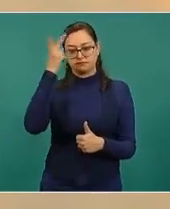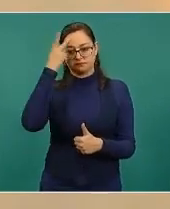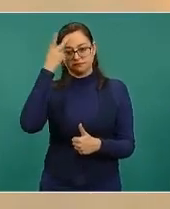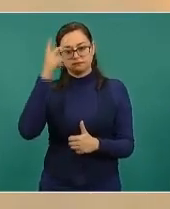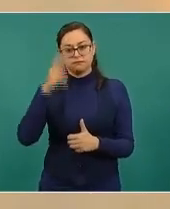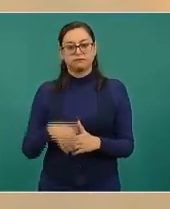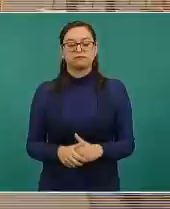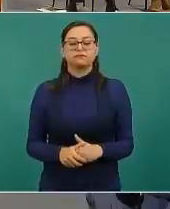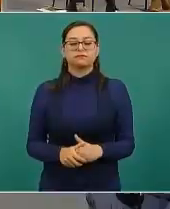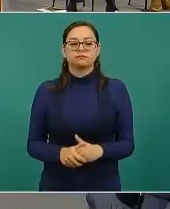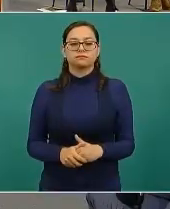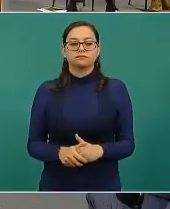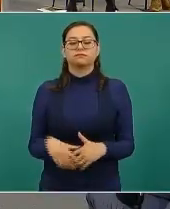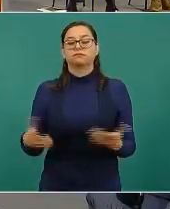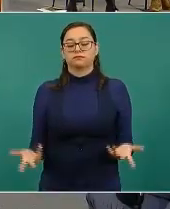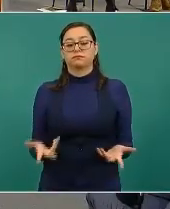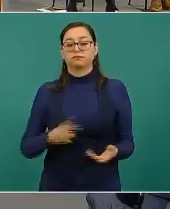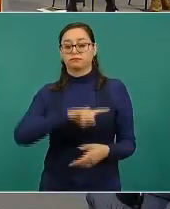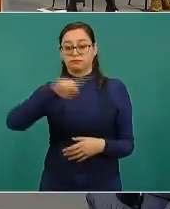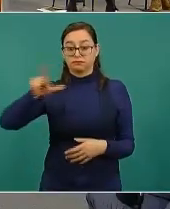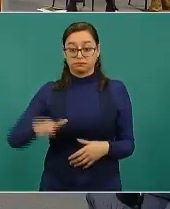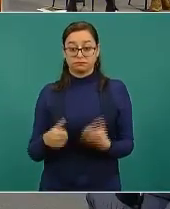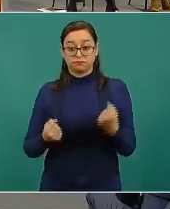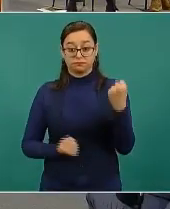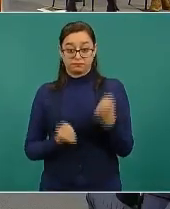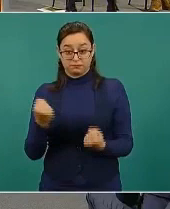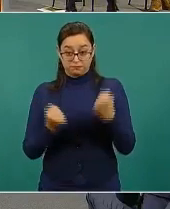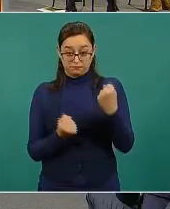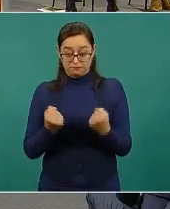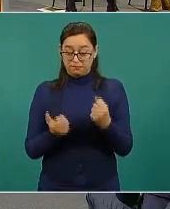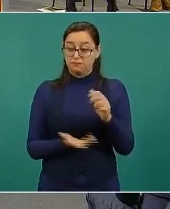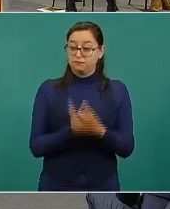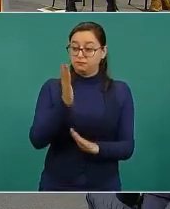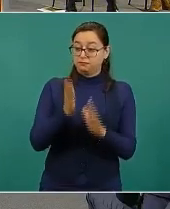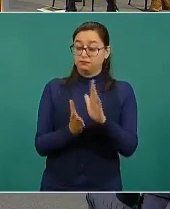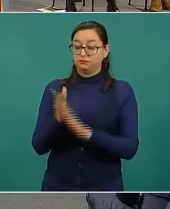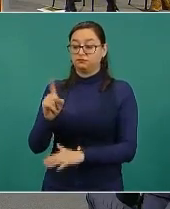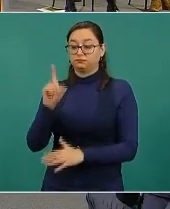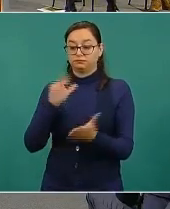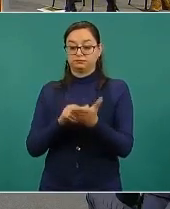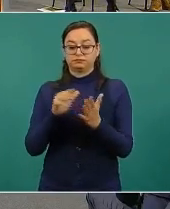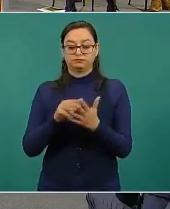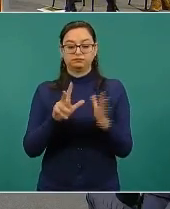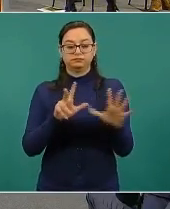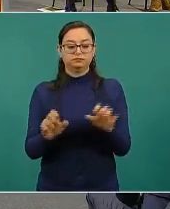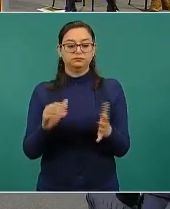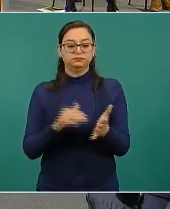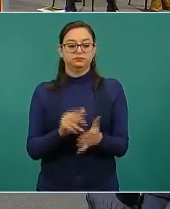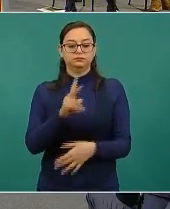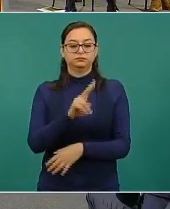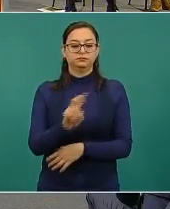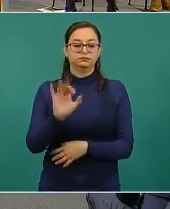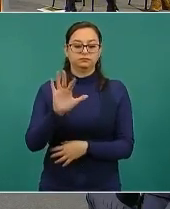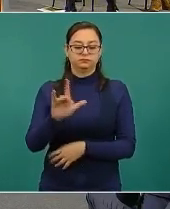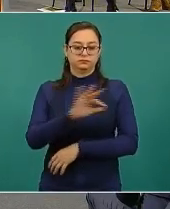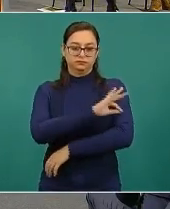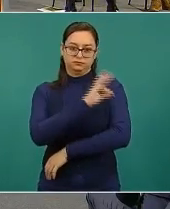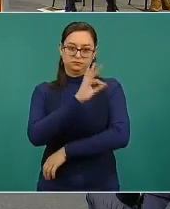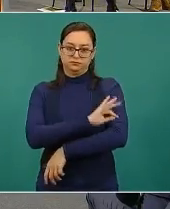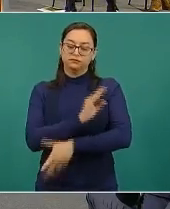Por distribución vía terrestre, fueron un total de 1.082.250 dosis.